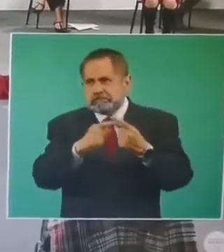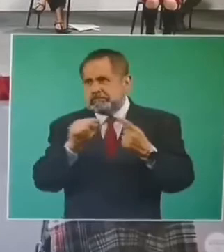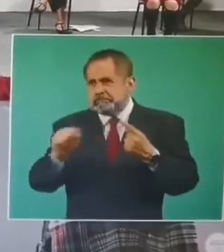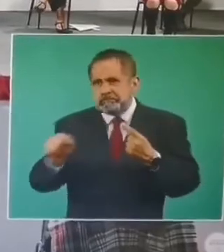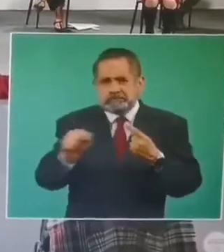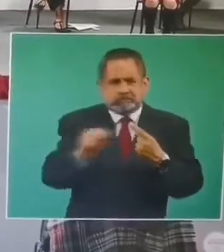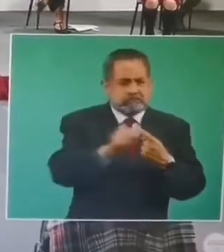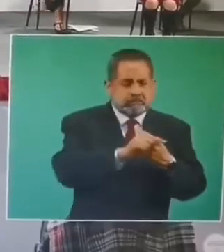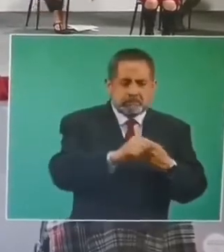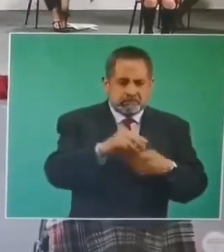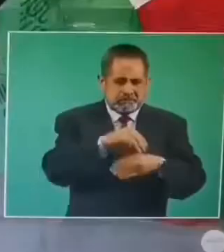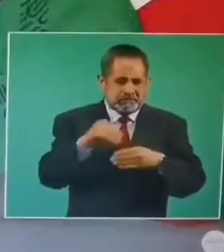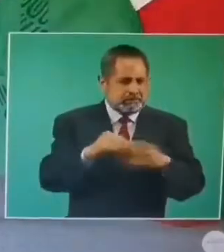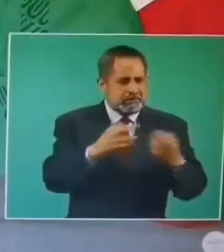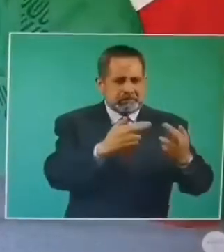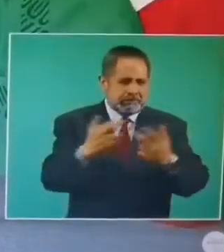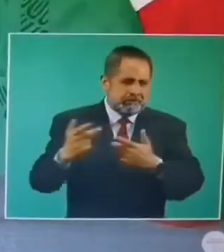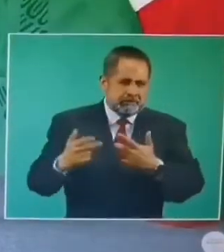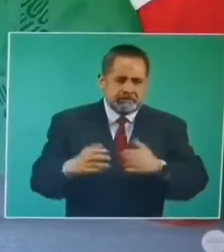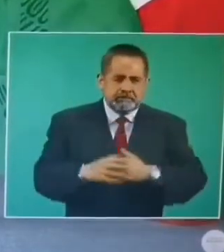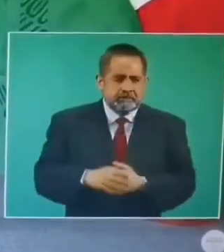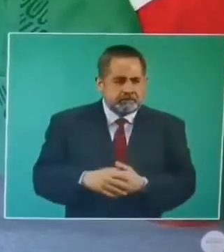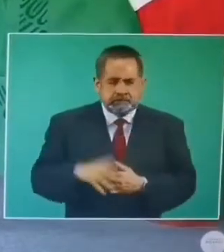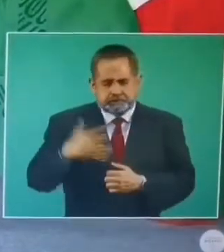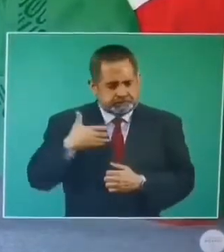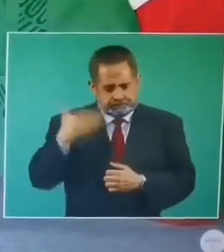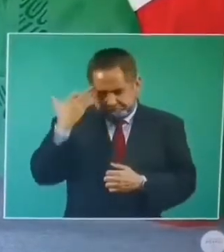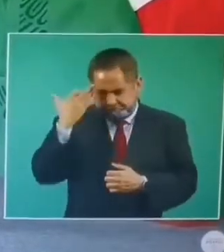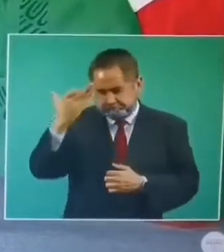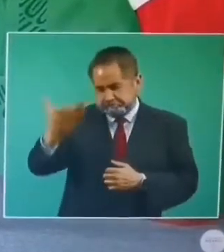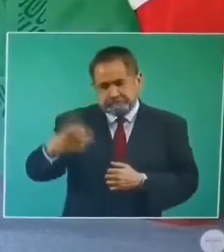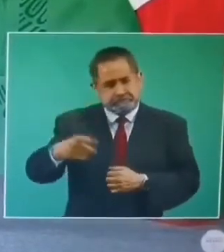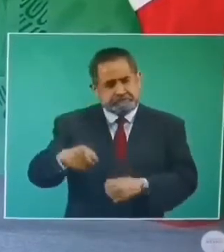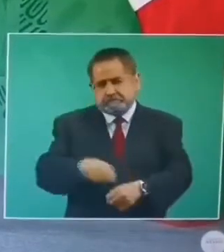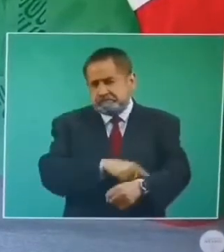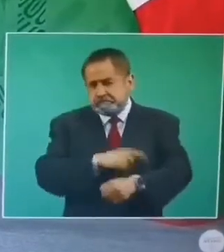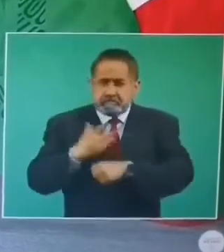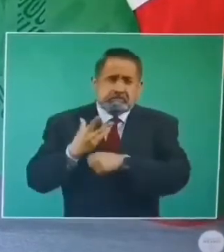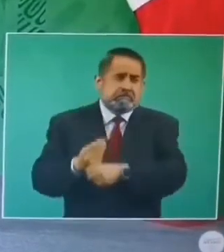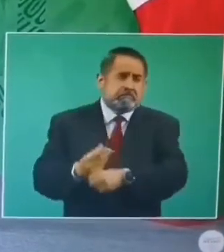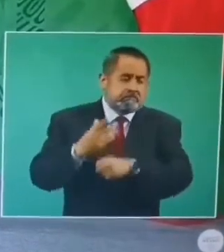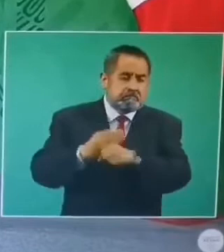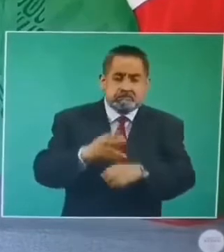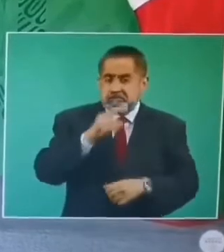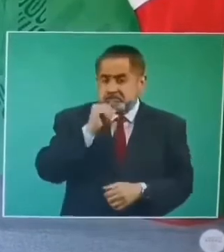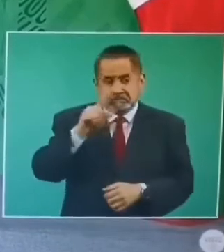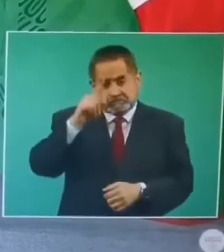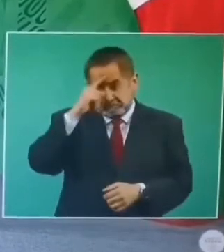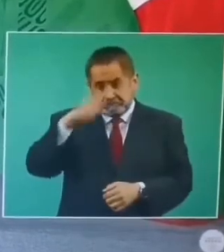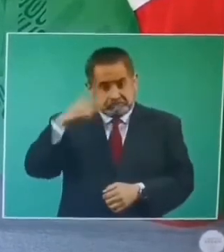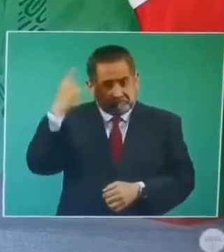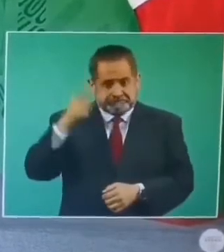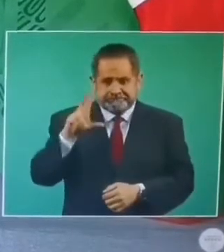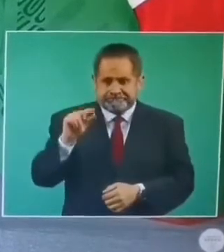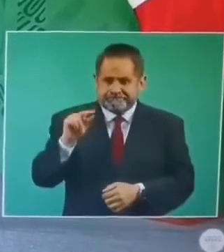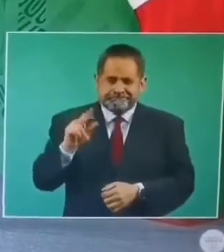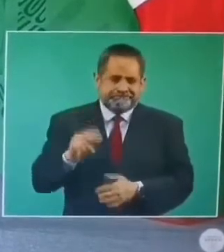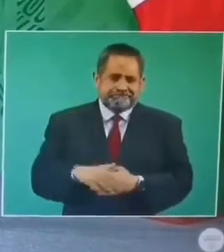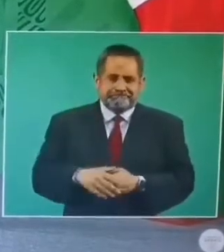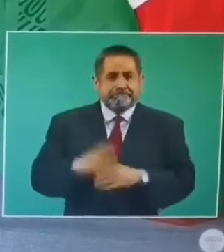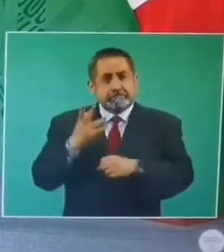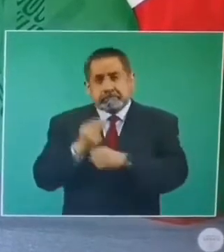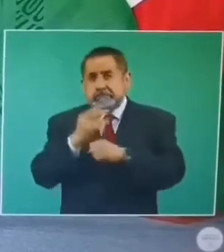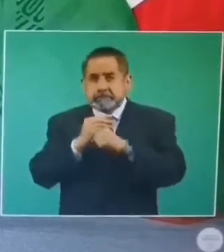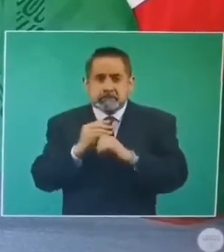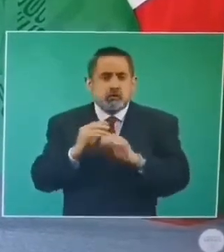Es un proceso largo, no es un proceso fácil, la reconstrucción con